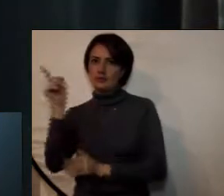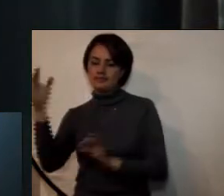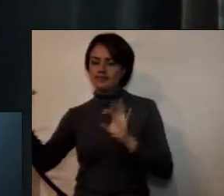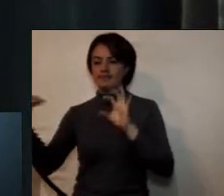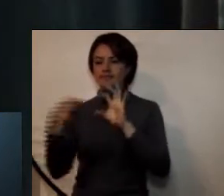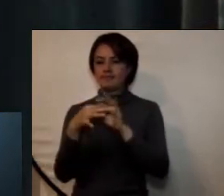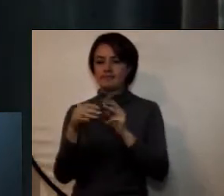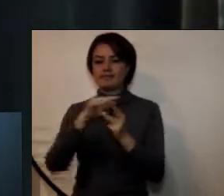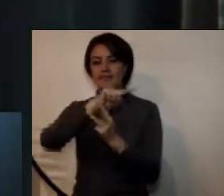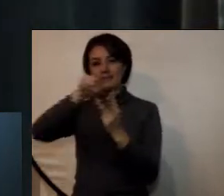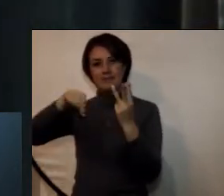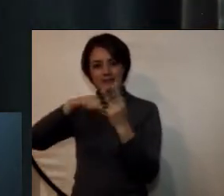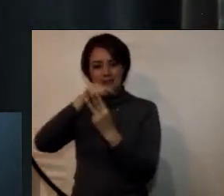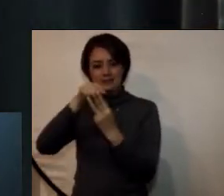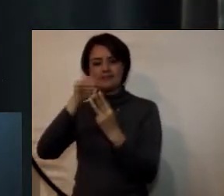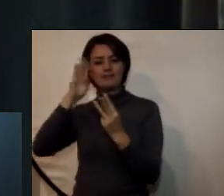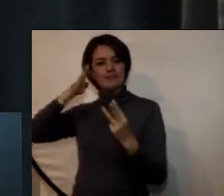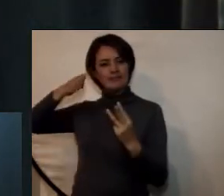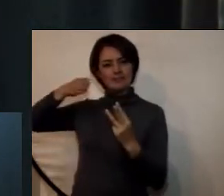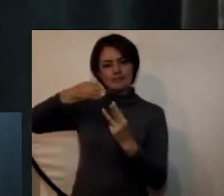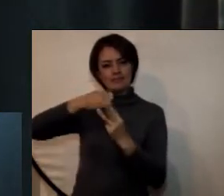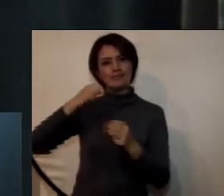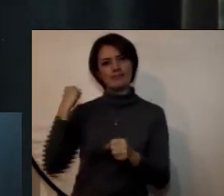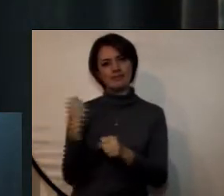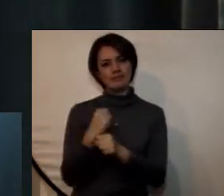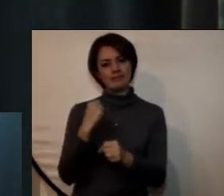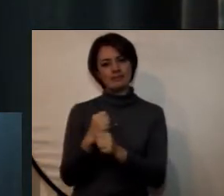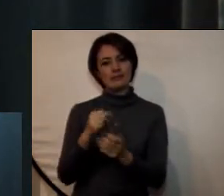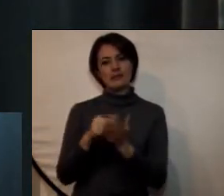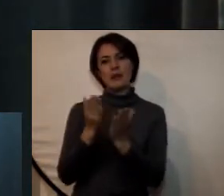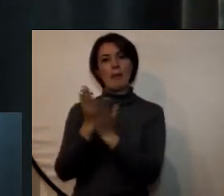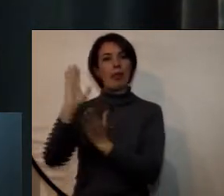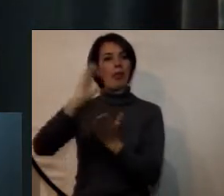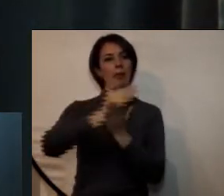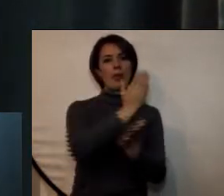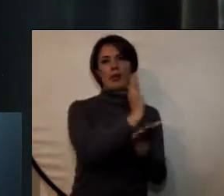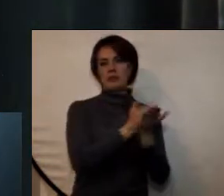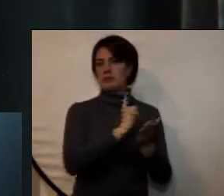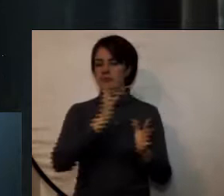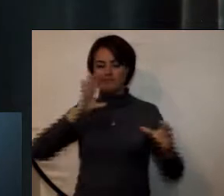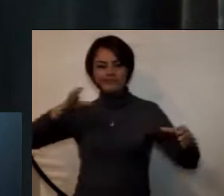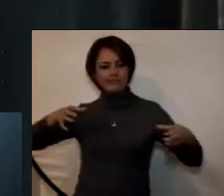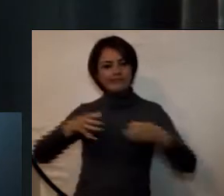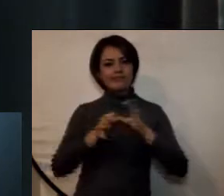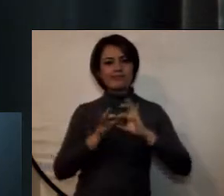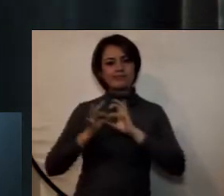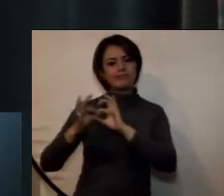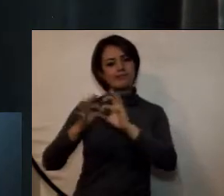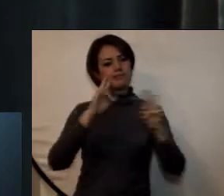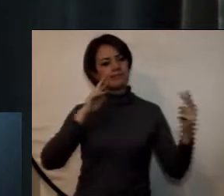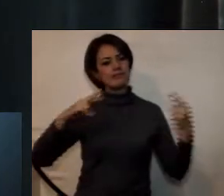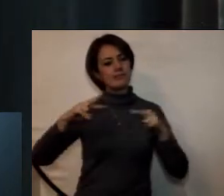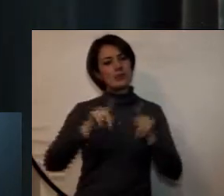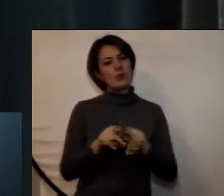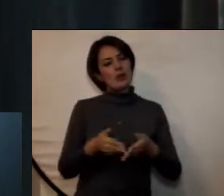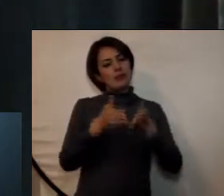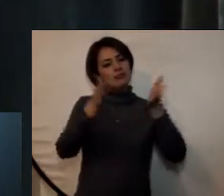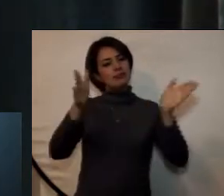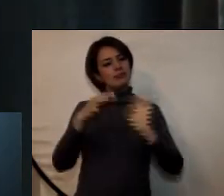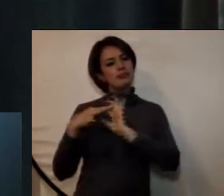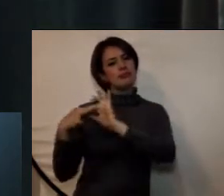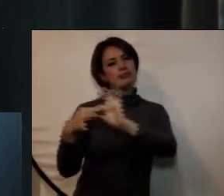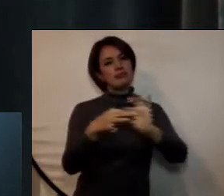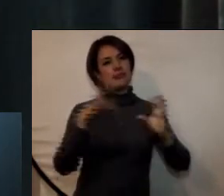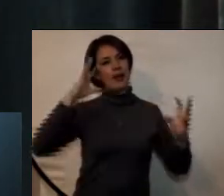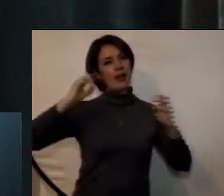trilogía atiende de manera coherente es decir no se puede hacer nada de ninguna parte que no esté visto y no esté en coherencia